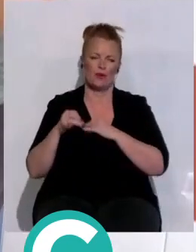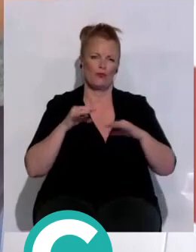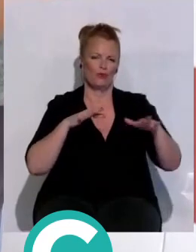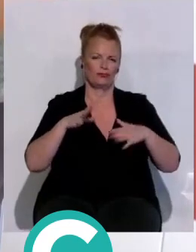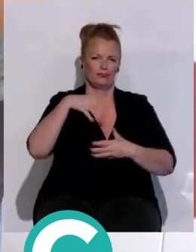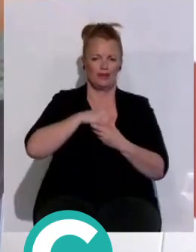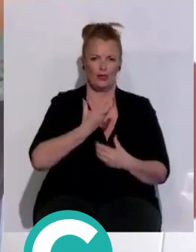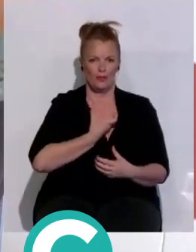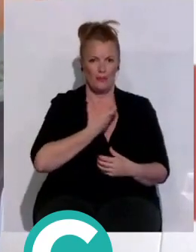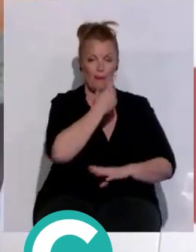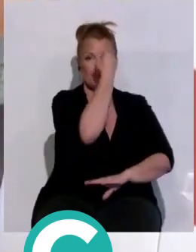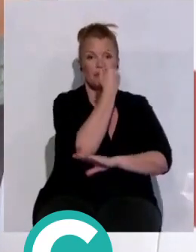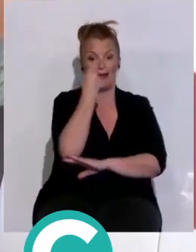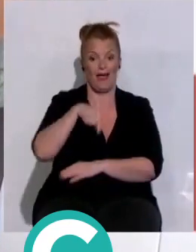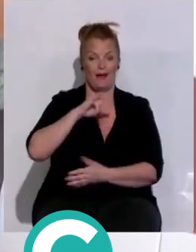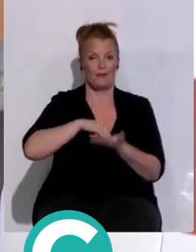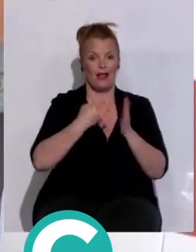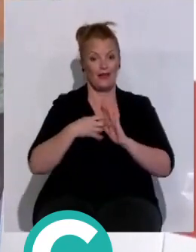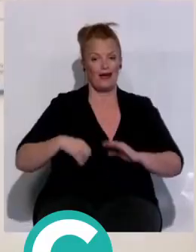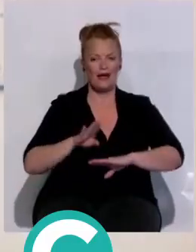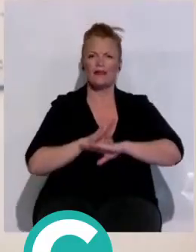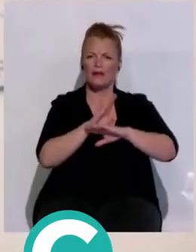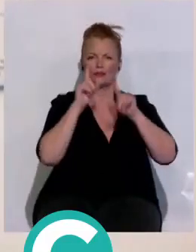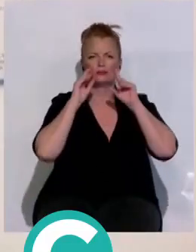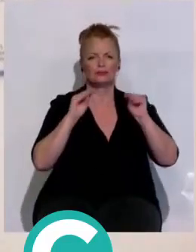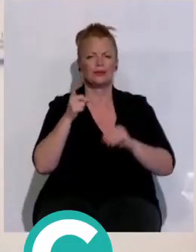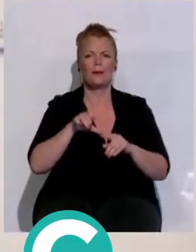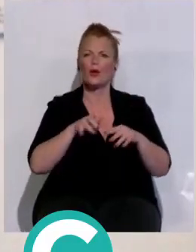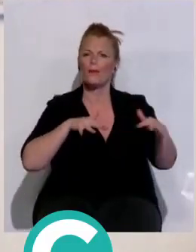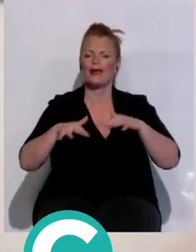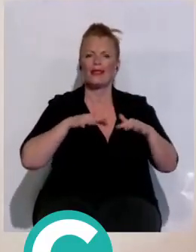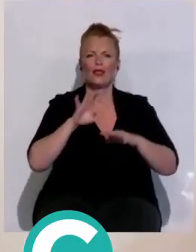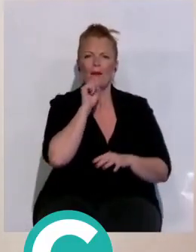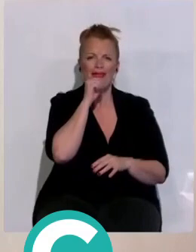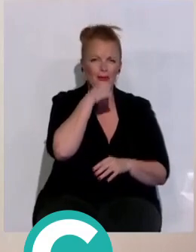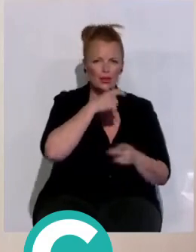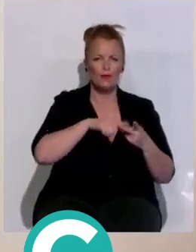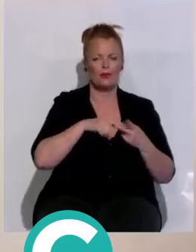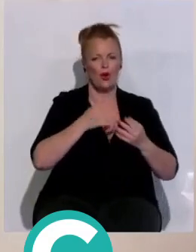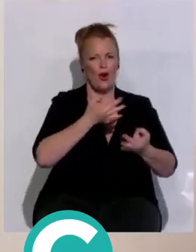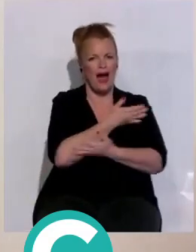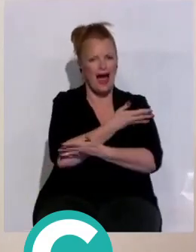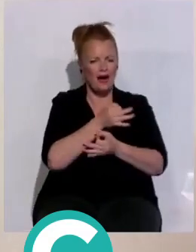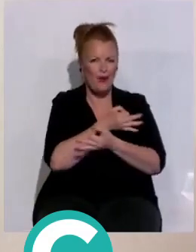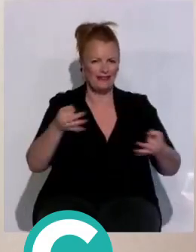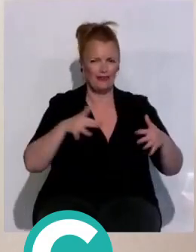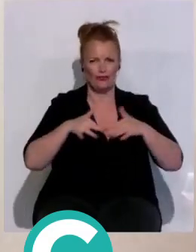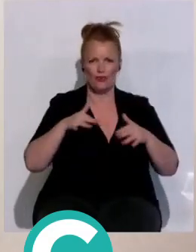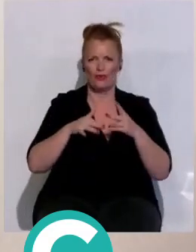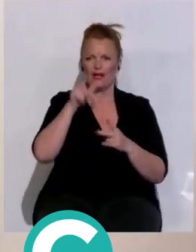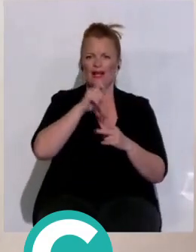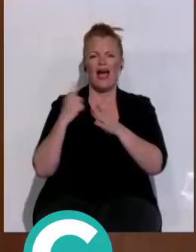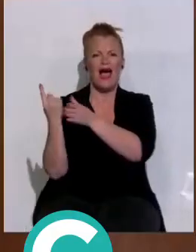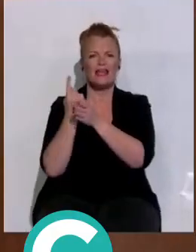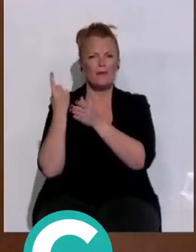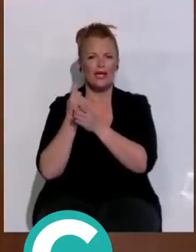ayuntamiento. Entre los pilares del plan, el candidato ha destacado también acciones para el envejecimiento activo y digno contra el aislamiento social de las personas